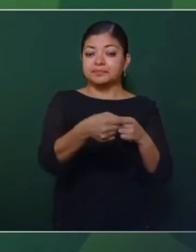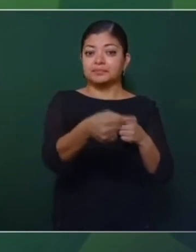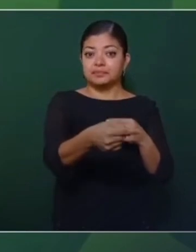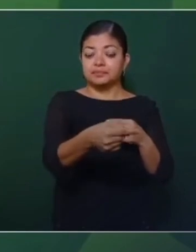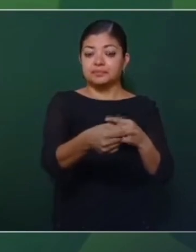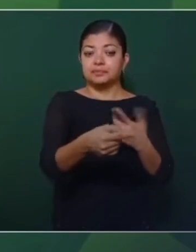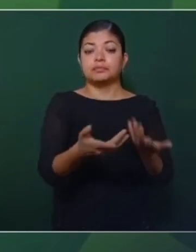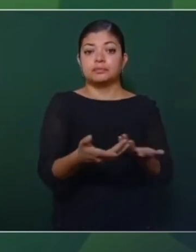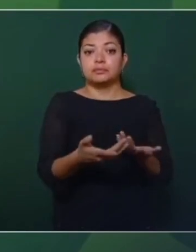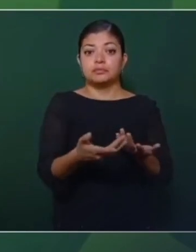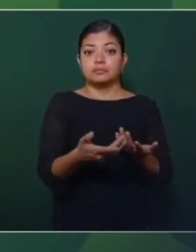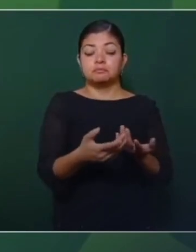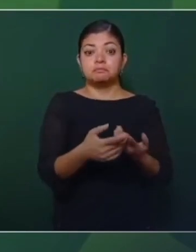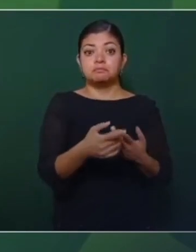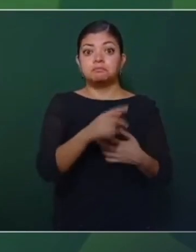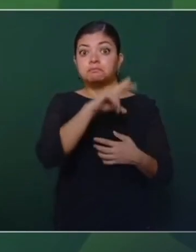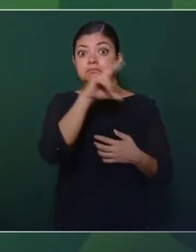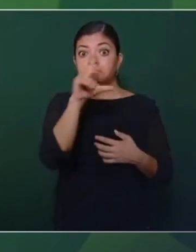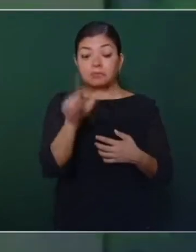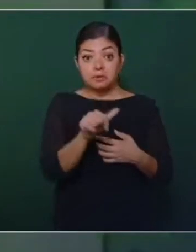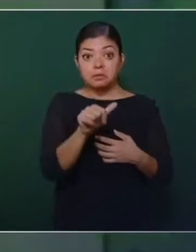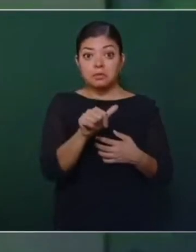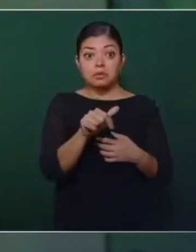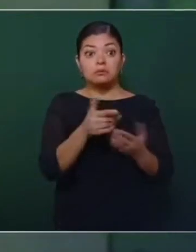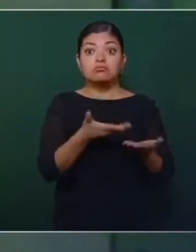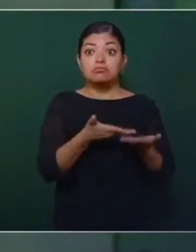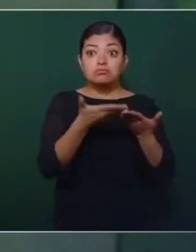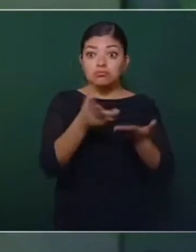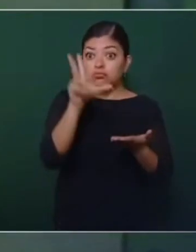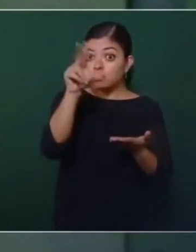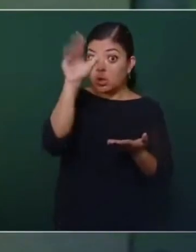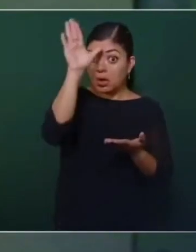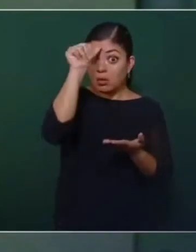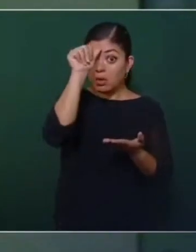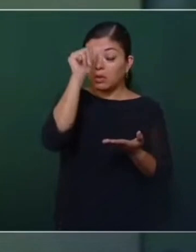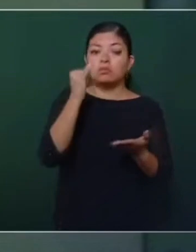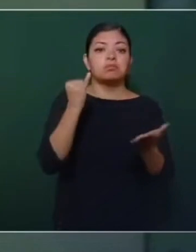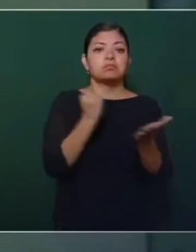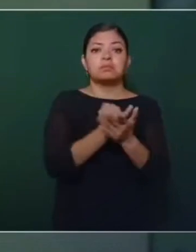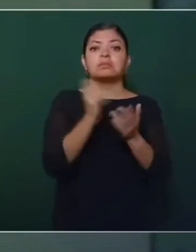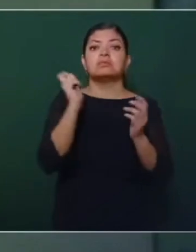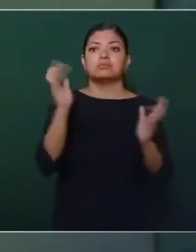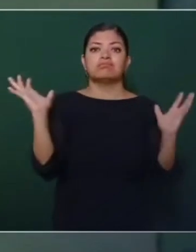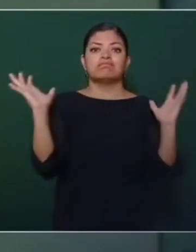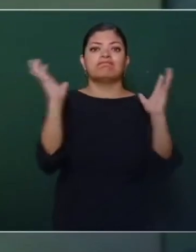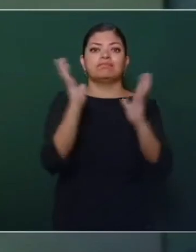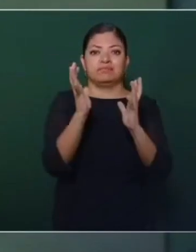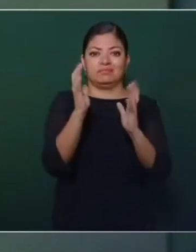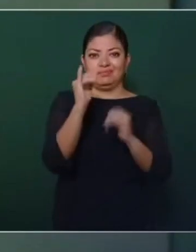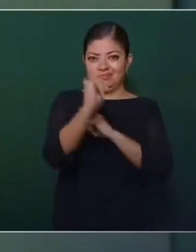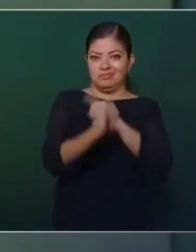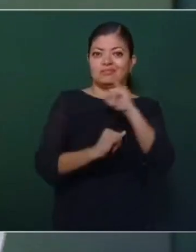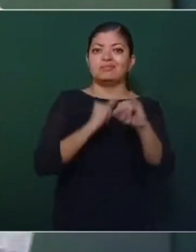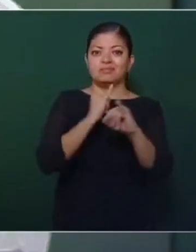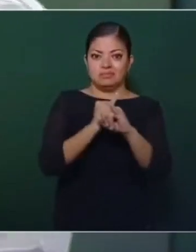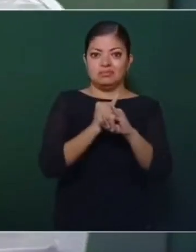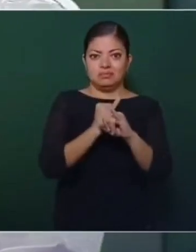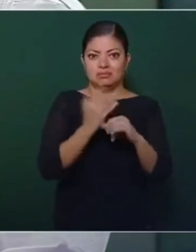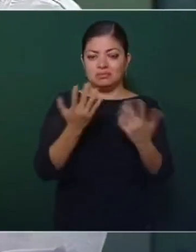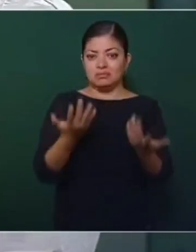si no se está de acuerdo, se va a un panel internacional. Yo voy a aprovechar a informar